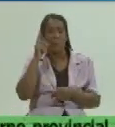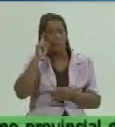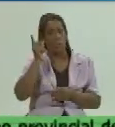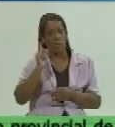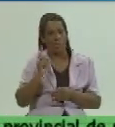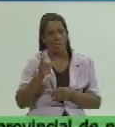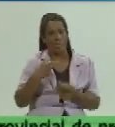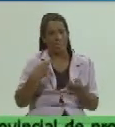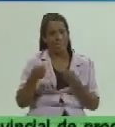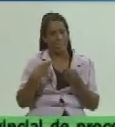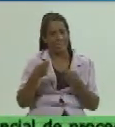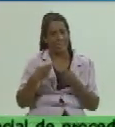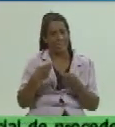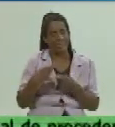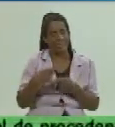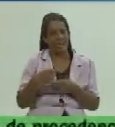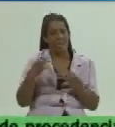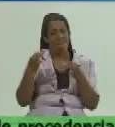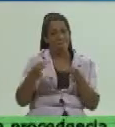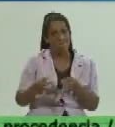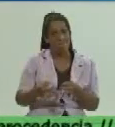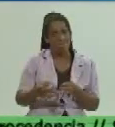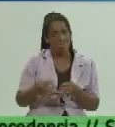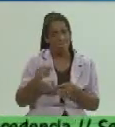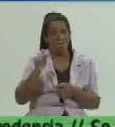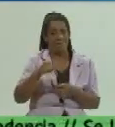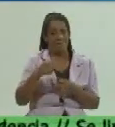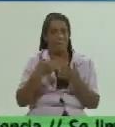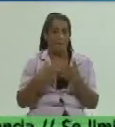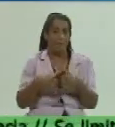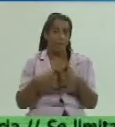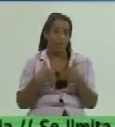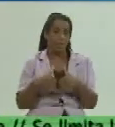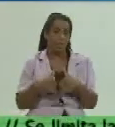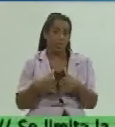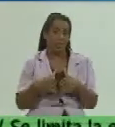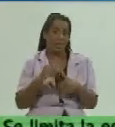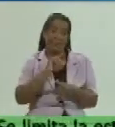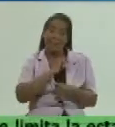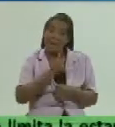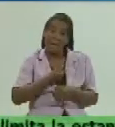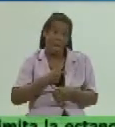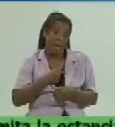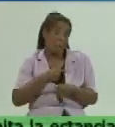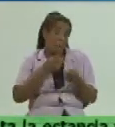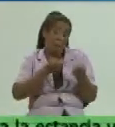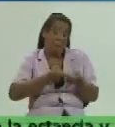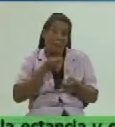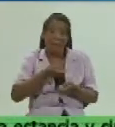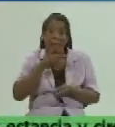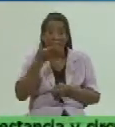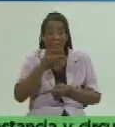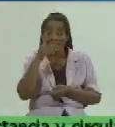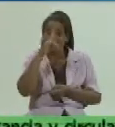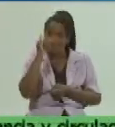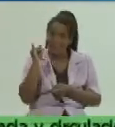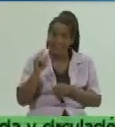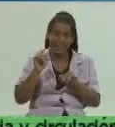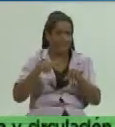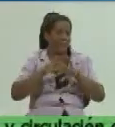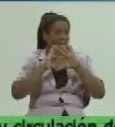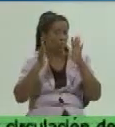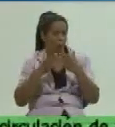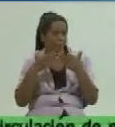y la existencia supuesta de esos productos ya el delegado de agricultura comentaba de que sí de que están esos productos